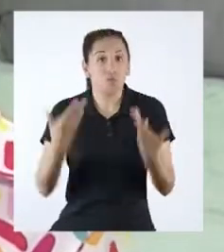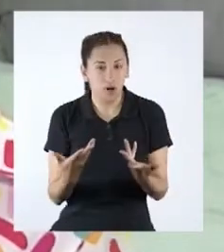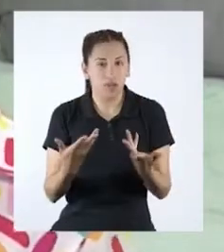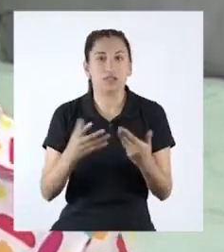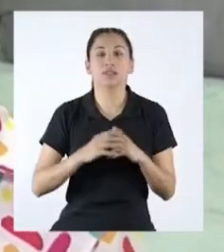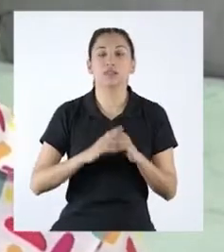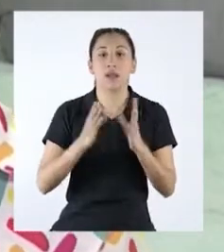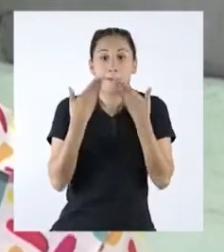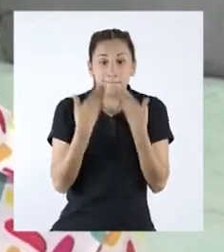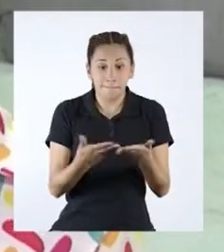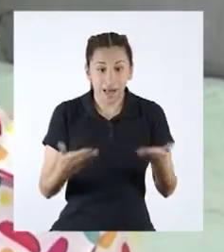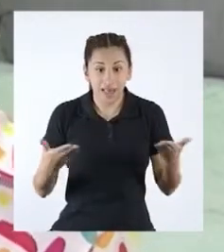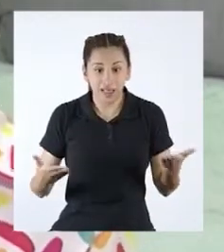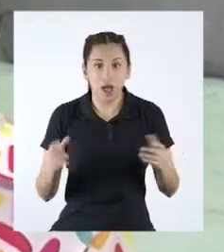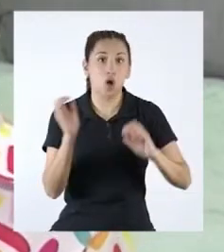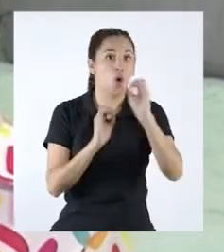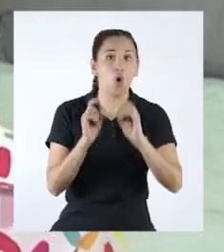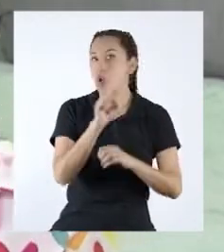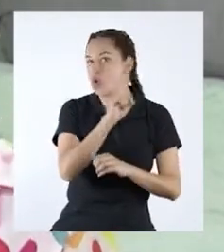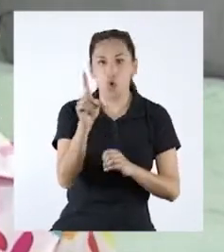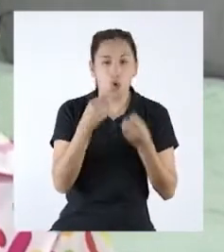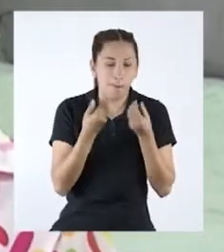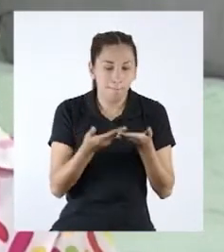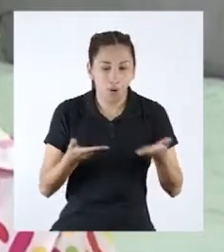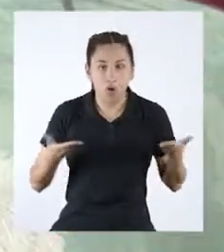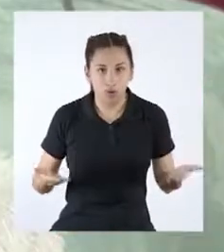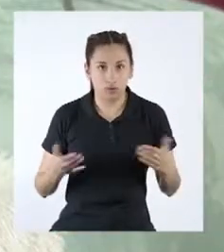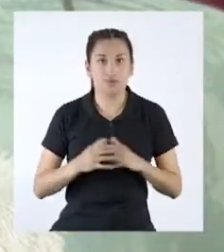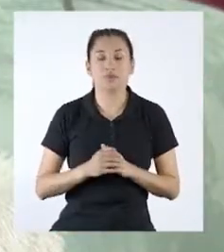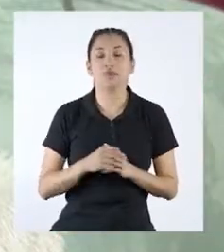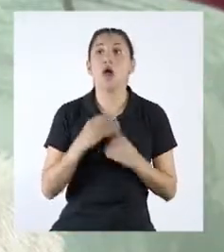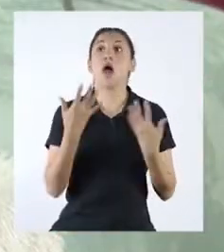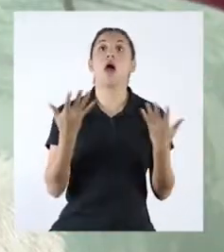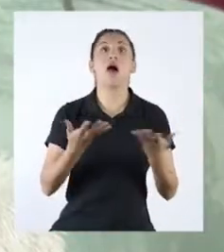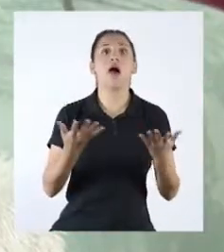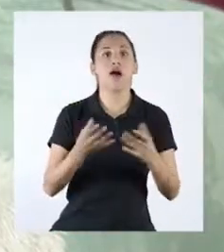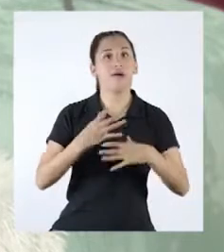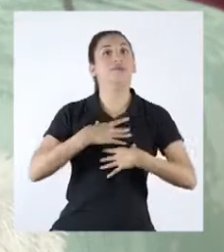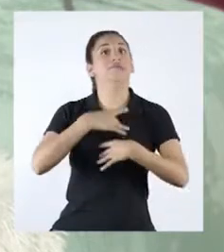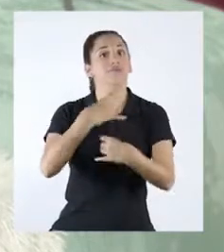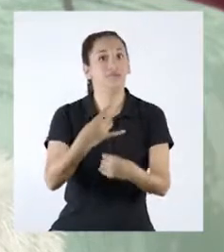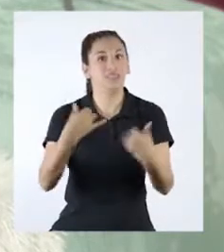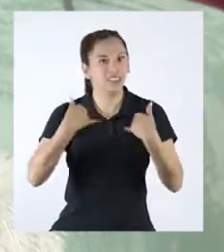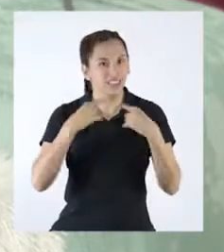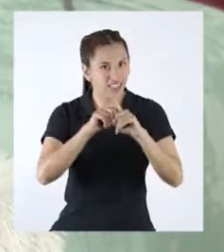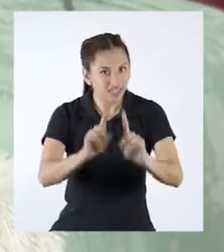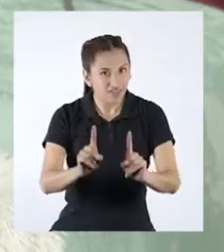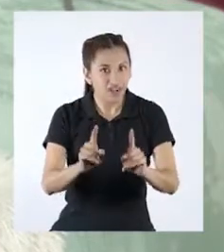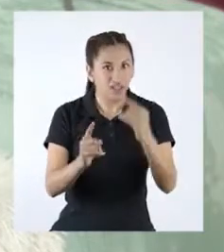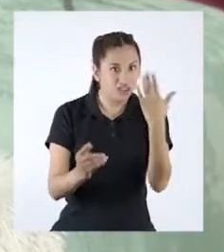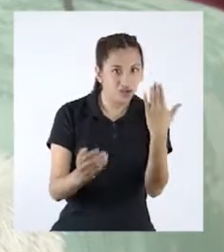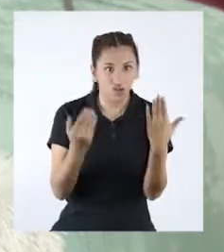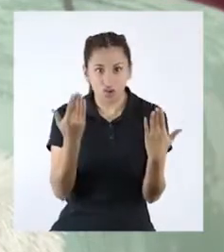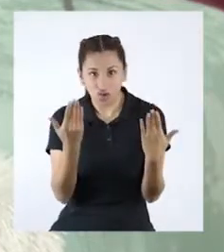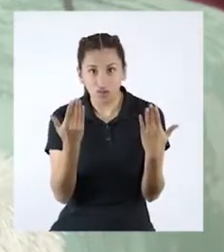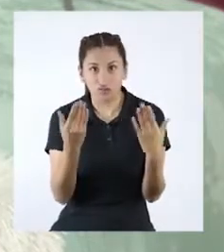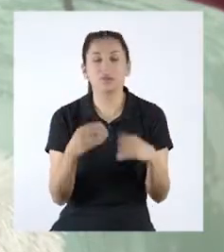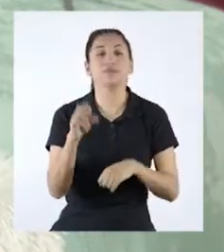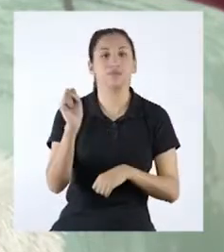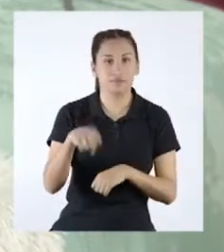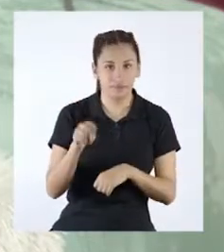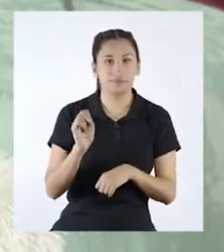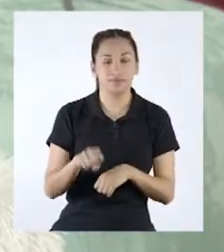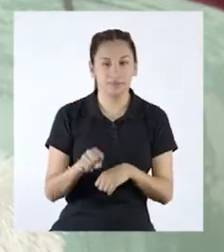materiales o inmateriales. ¡Interesante! Así que hay distintos tipos de patrimonios.